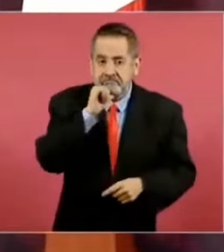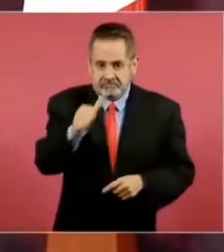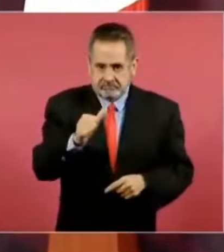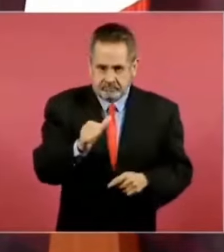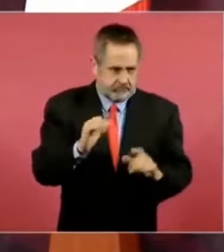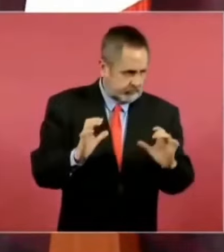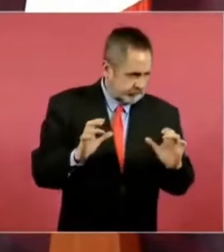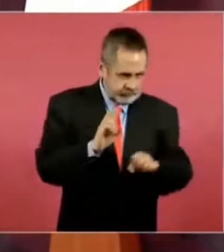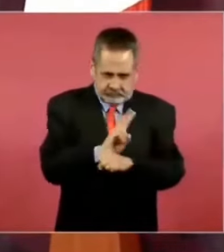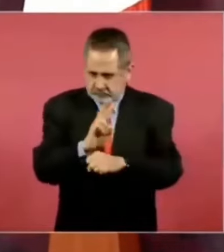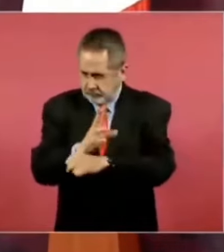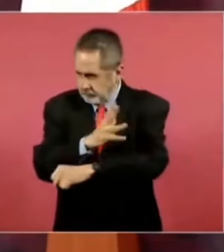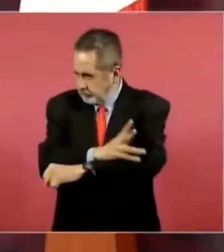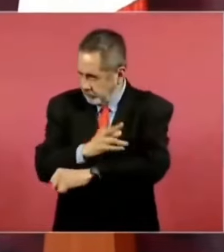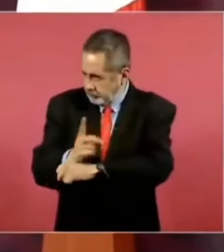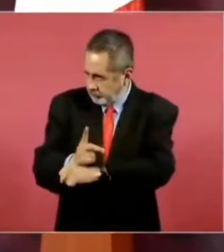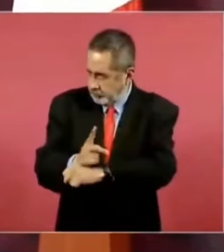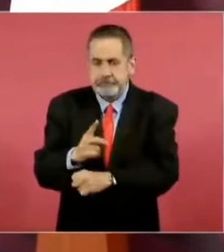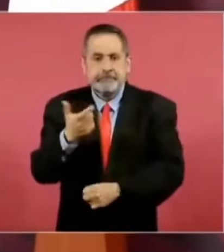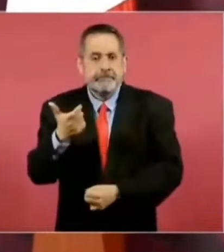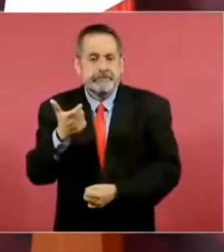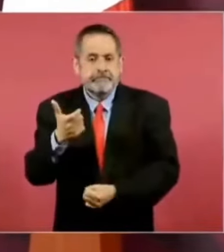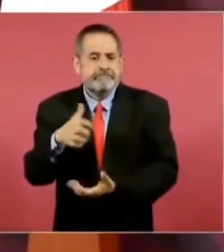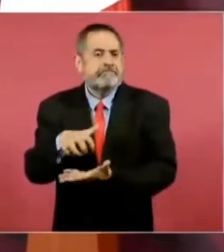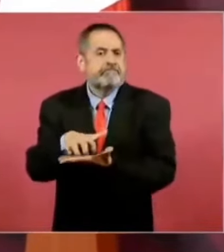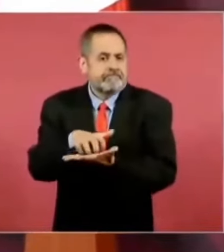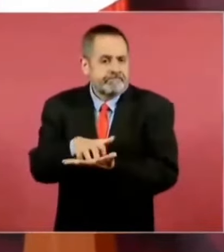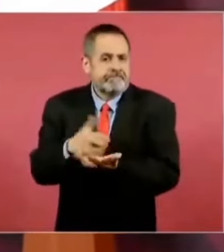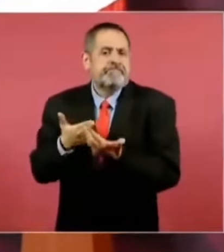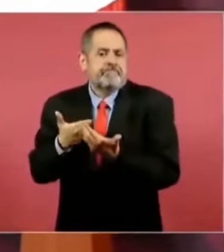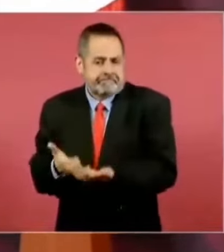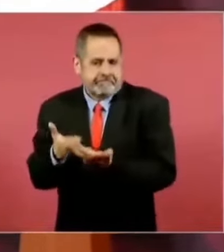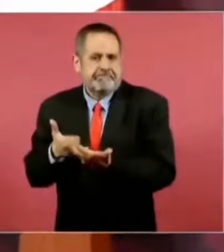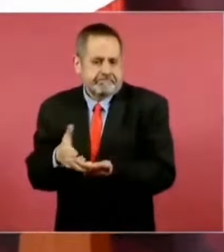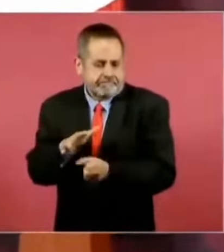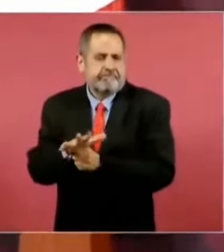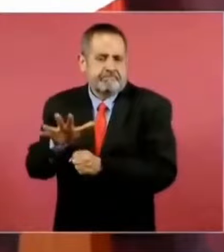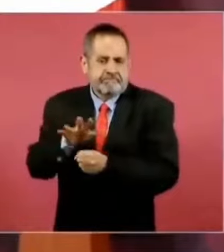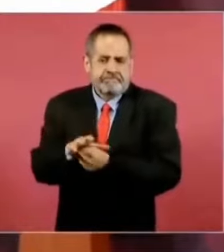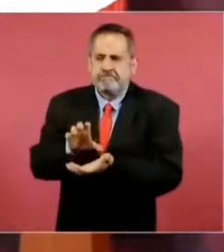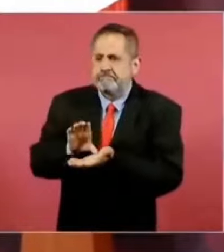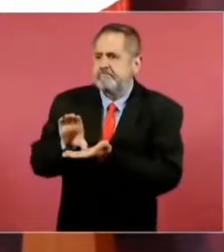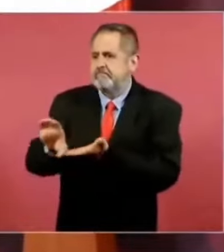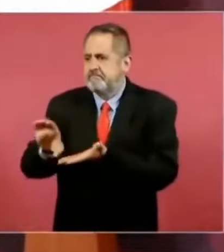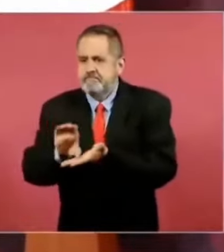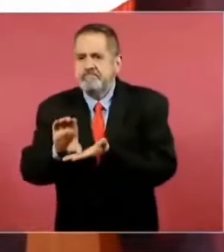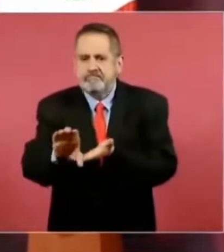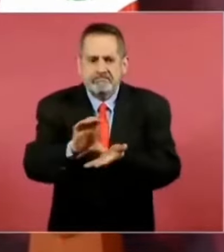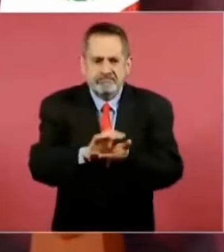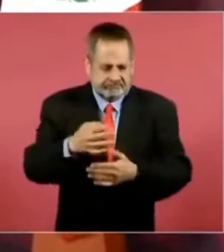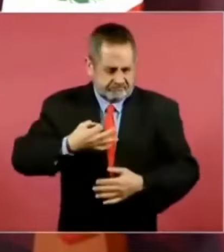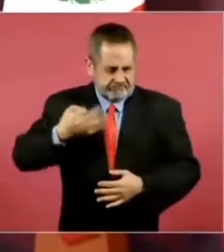el presupuesto rinde. y pude probar,